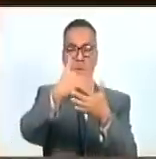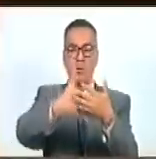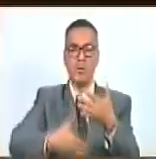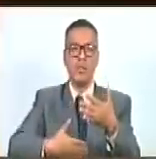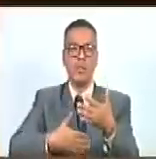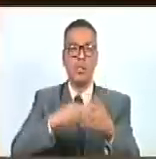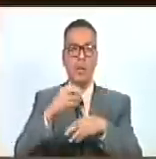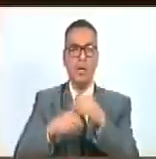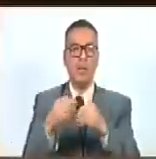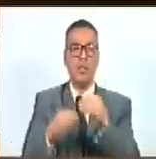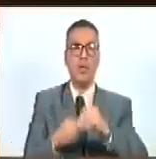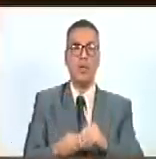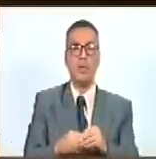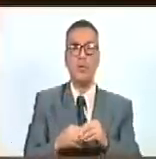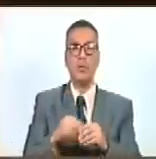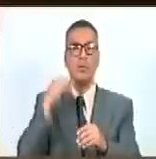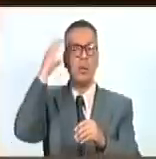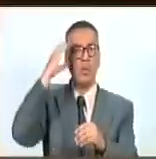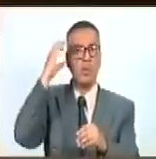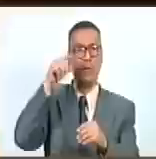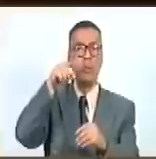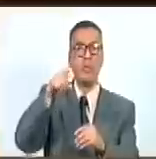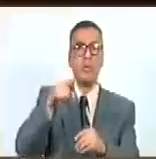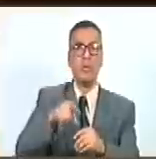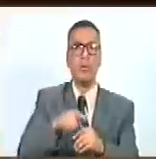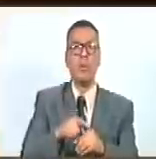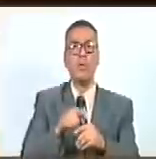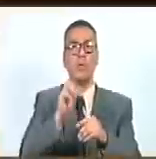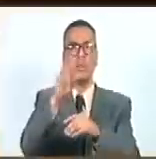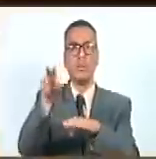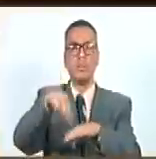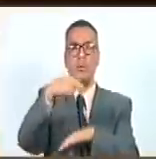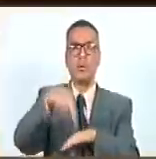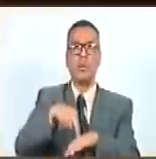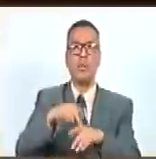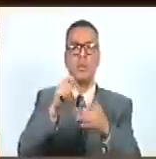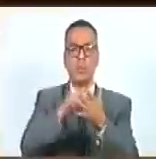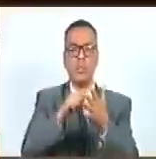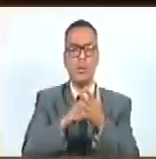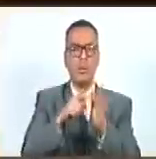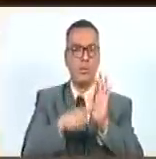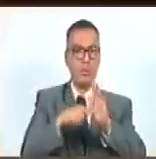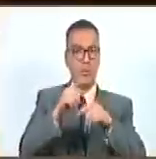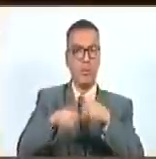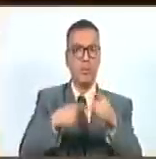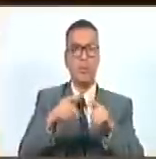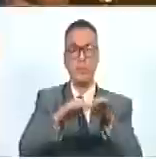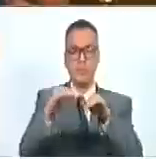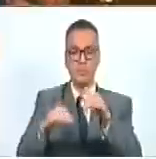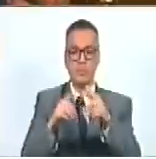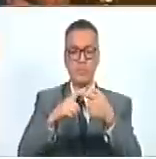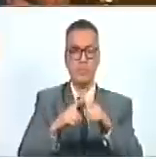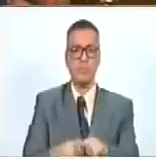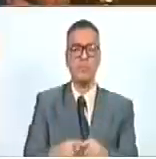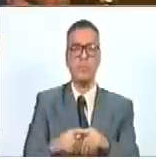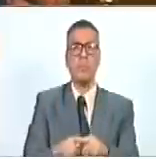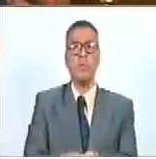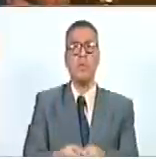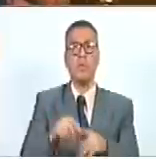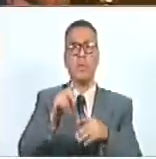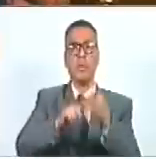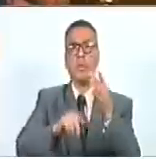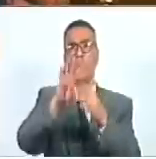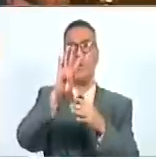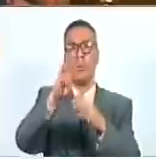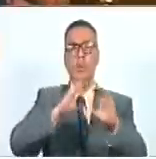correspondiente para ser considerado por la plenaria de la Asamblea Nacional. Siguiente punto de la cuenta, ciudadana secretaria. Cuenta número